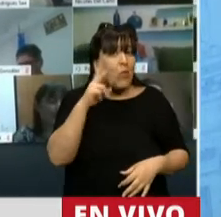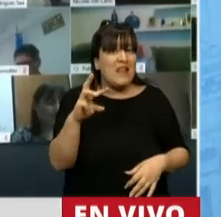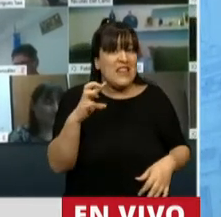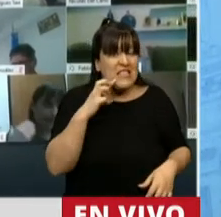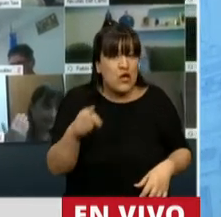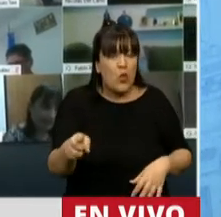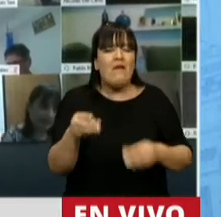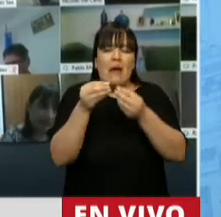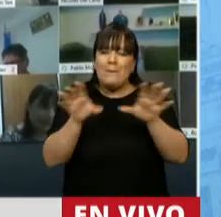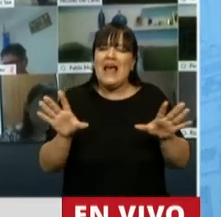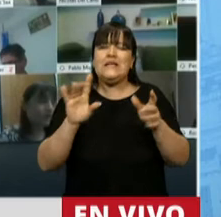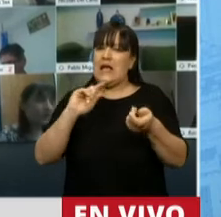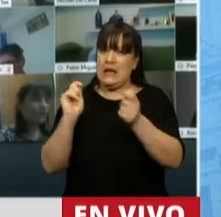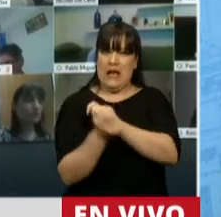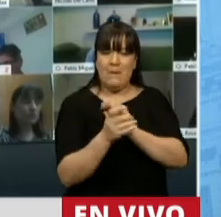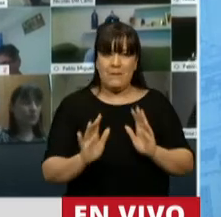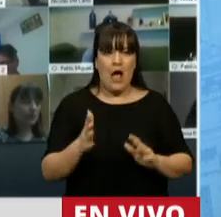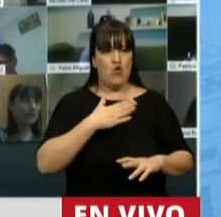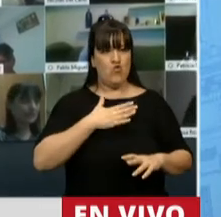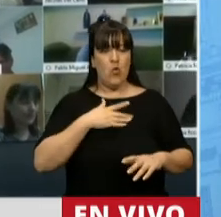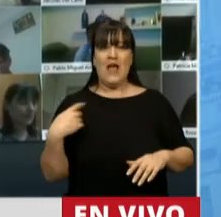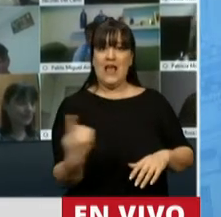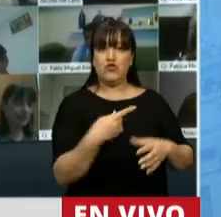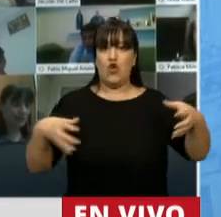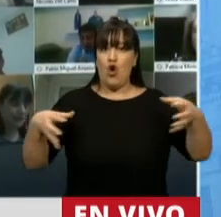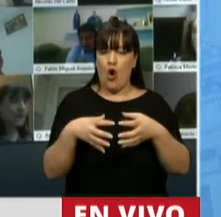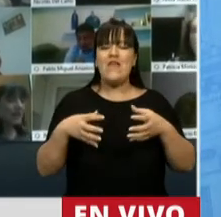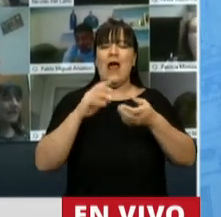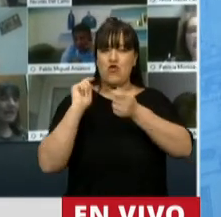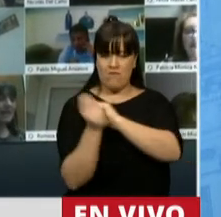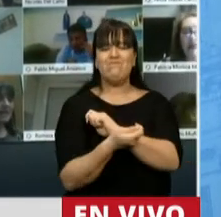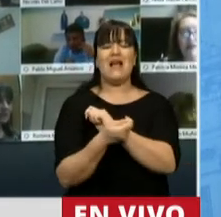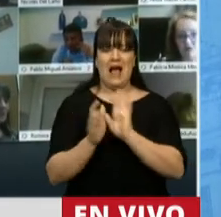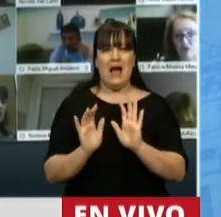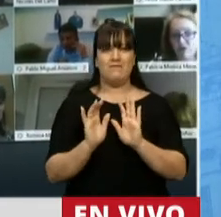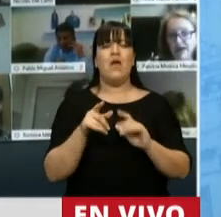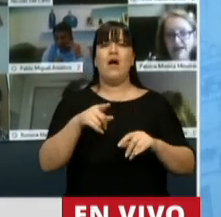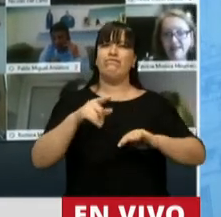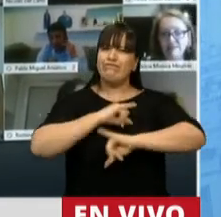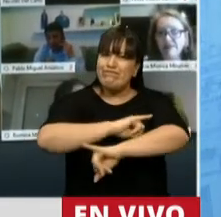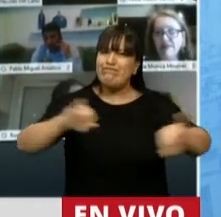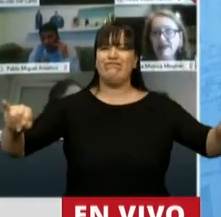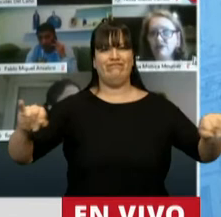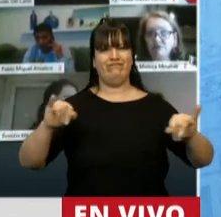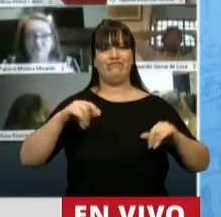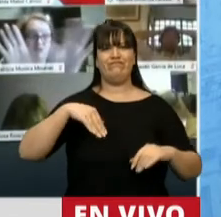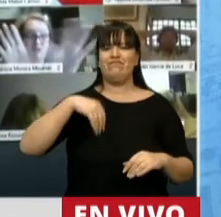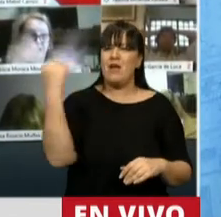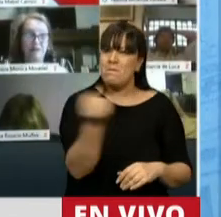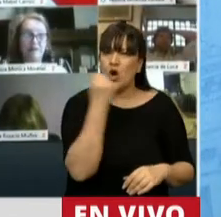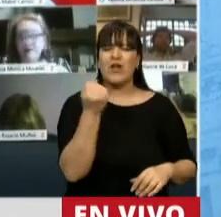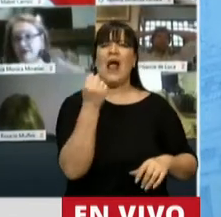empezaron a cambiar prioridades, que nuestro gobierno empezó a hacerlo. Colocó nuevamente a la gente por sobre los intereses